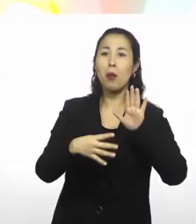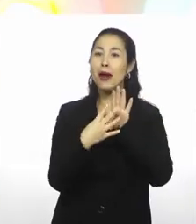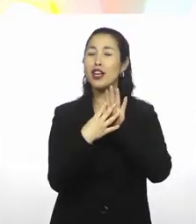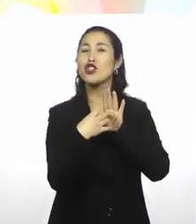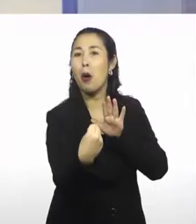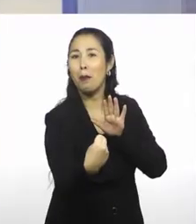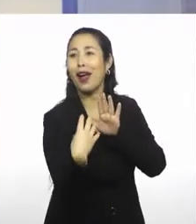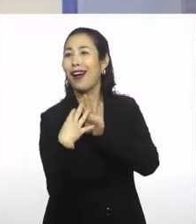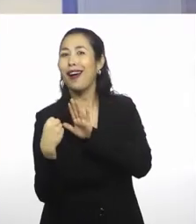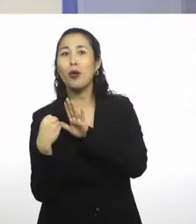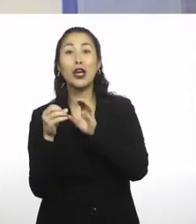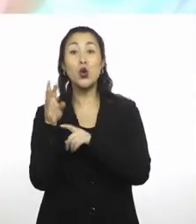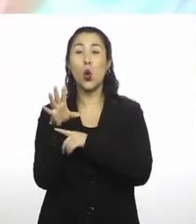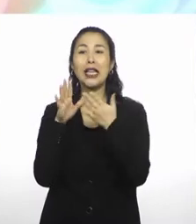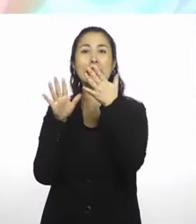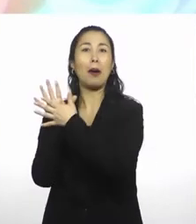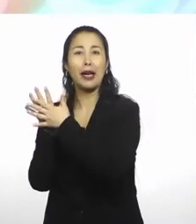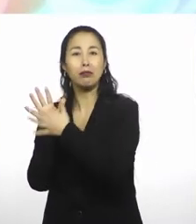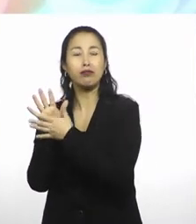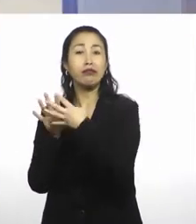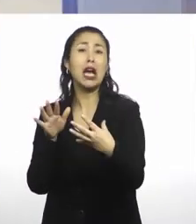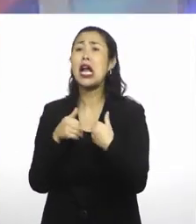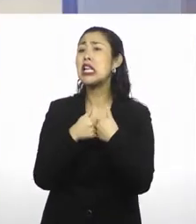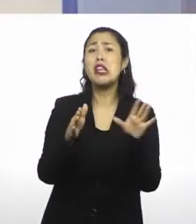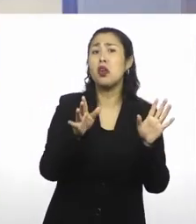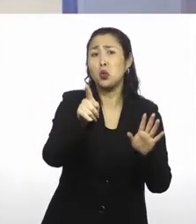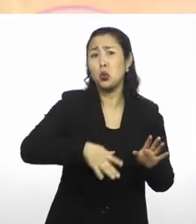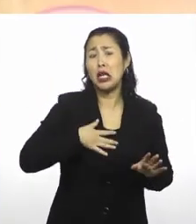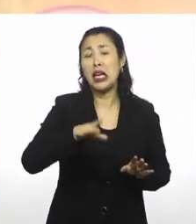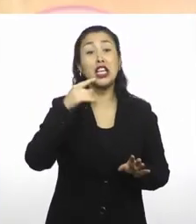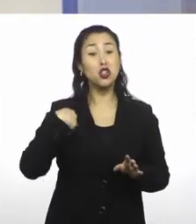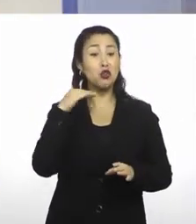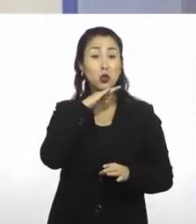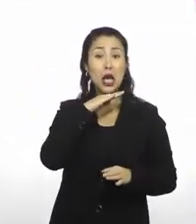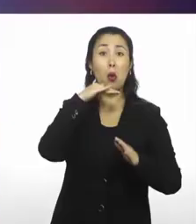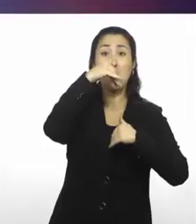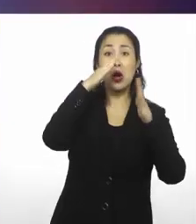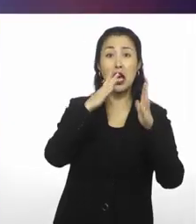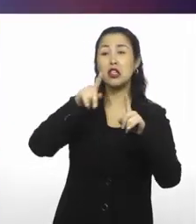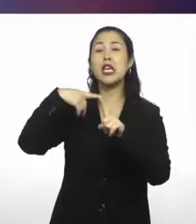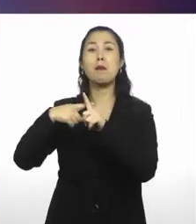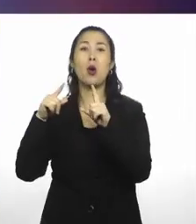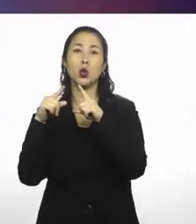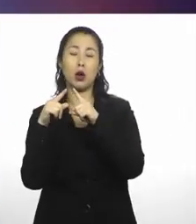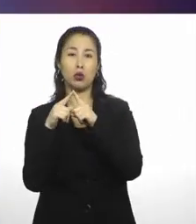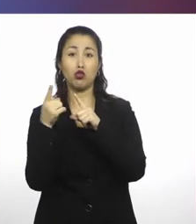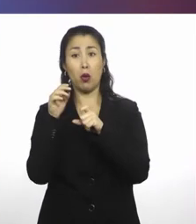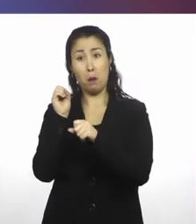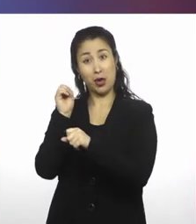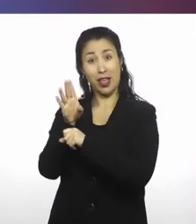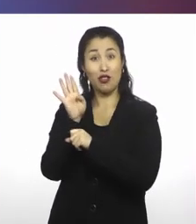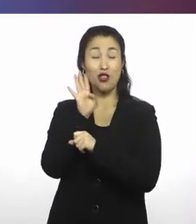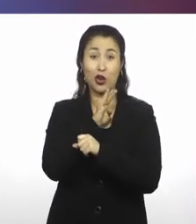algo que nos tape la luz. Así que acá es súper libre. Yo voy a ocupar un cuadrado y un triángulo. Tenemos proyectadas nuestras luces de colores